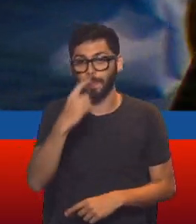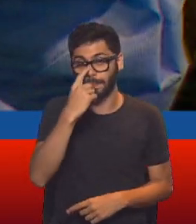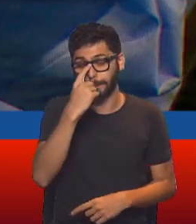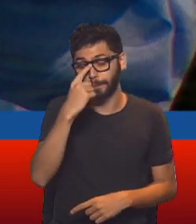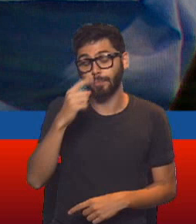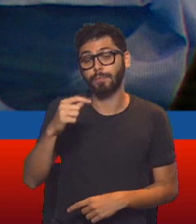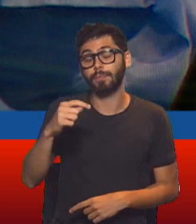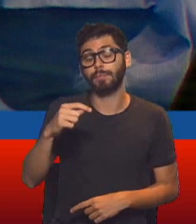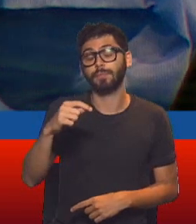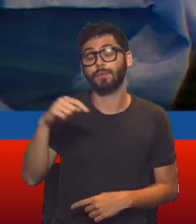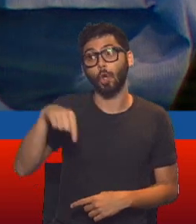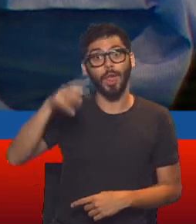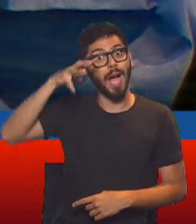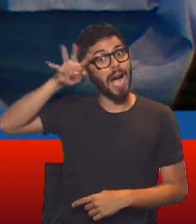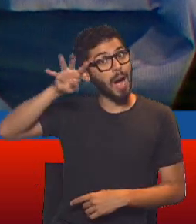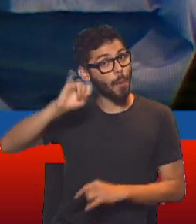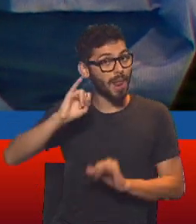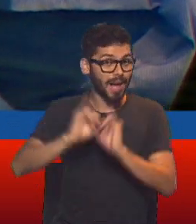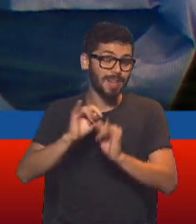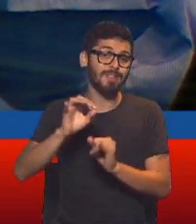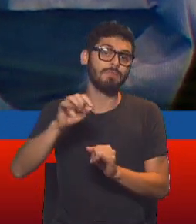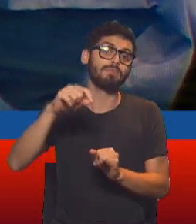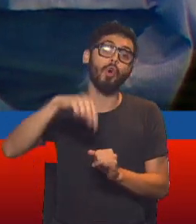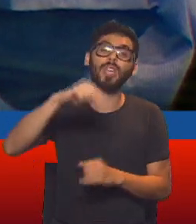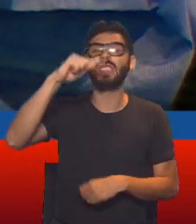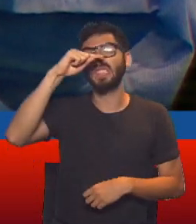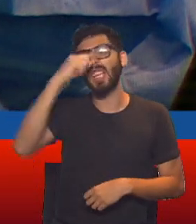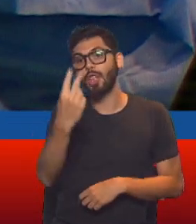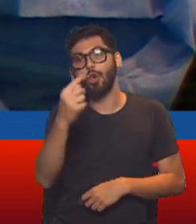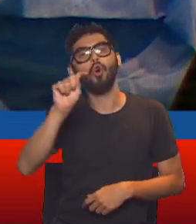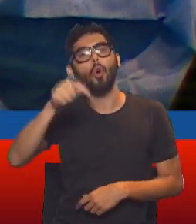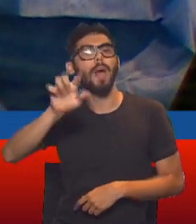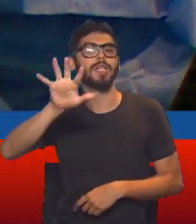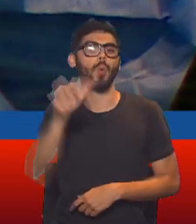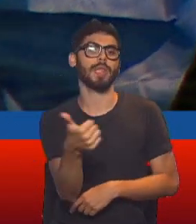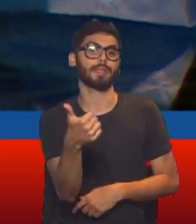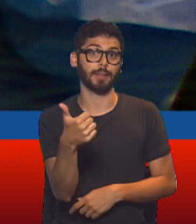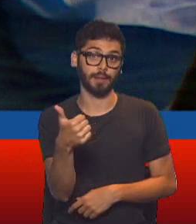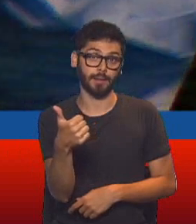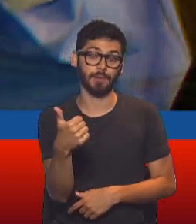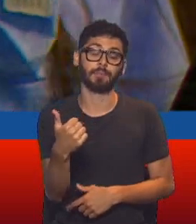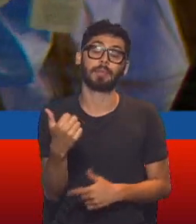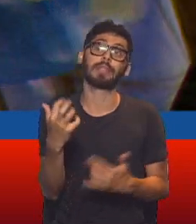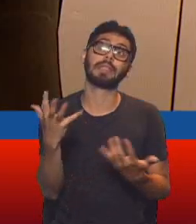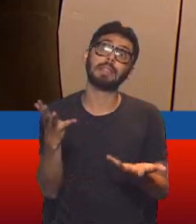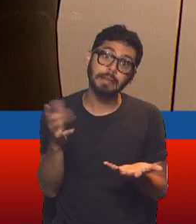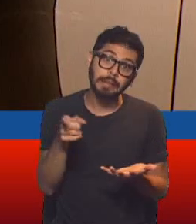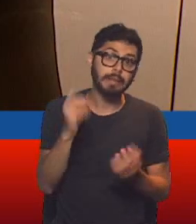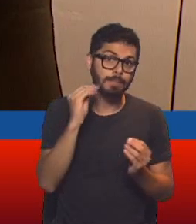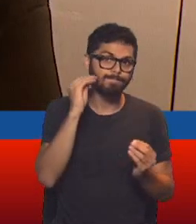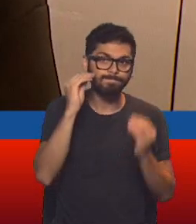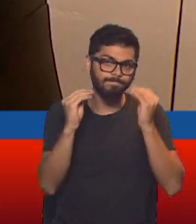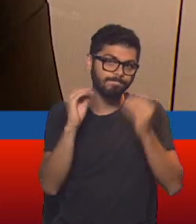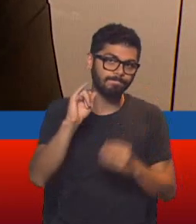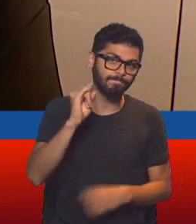como acaba de decir recién Gabriela, el 72.56. O que es preocupante desde el punto